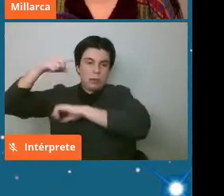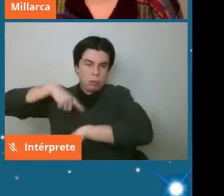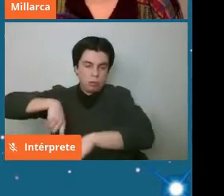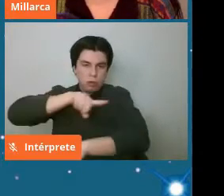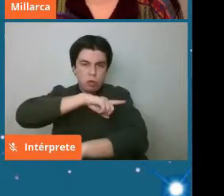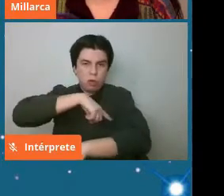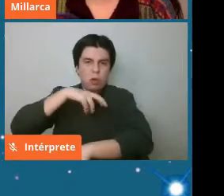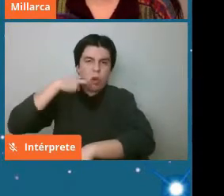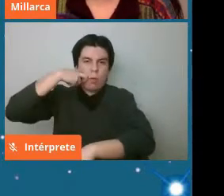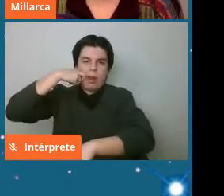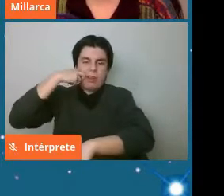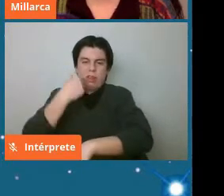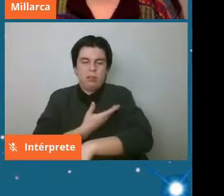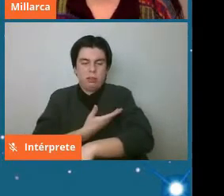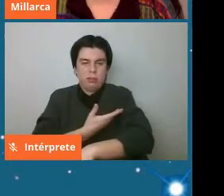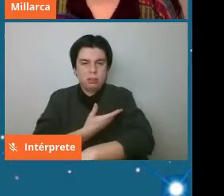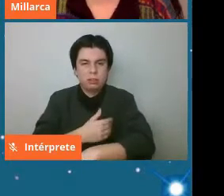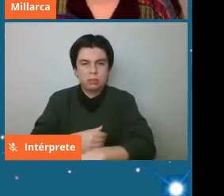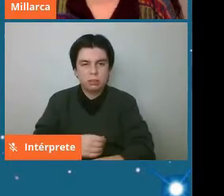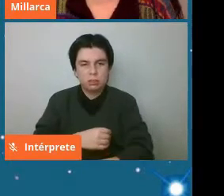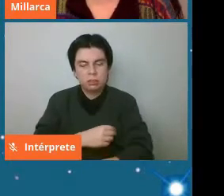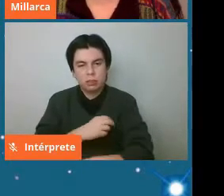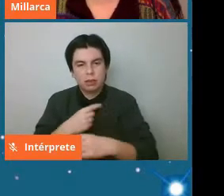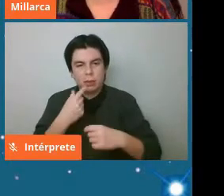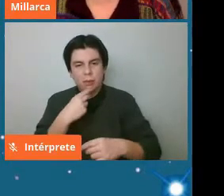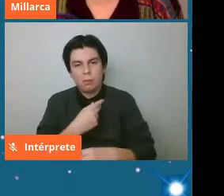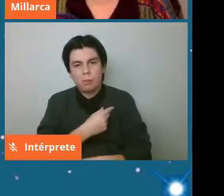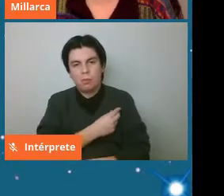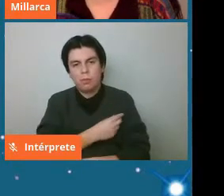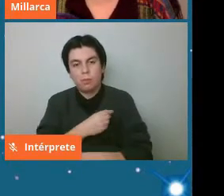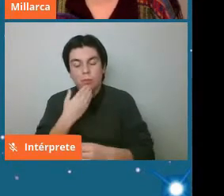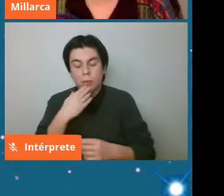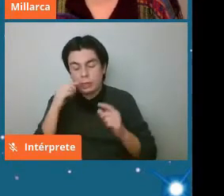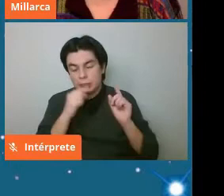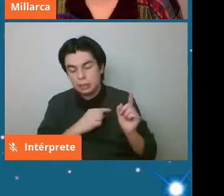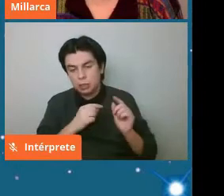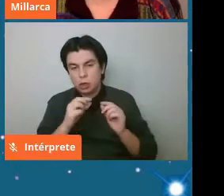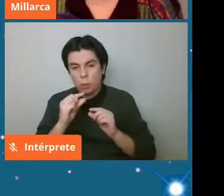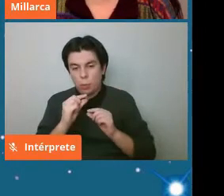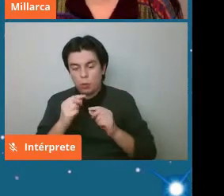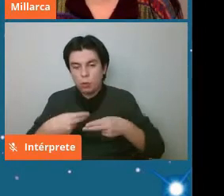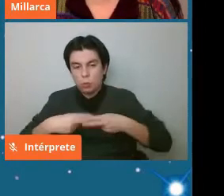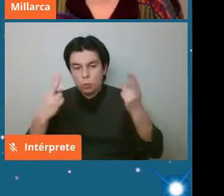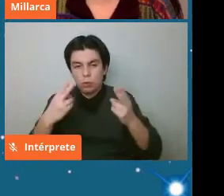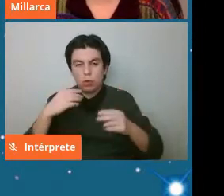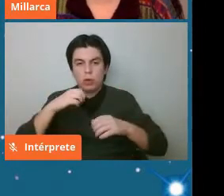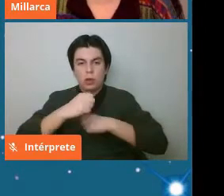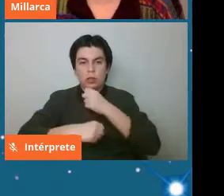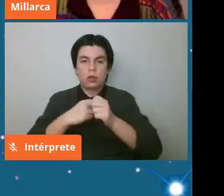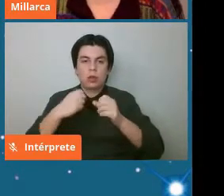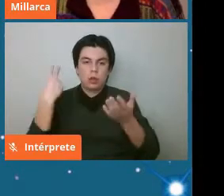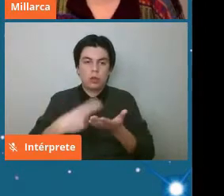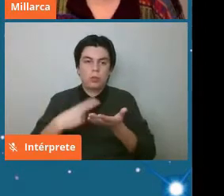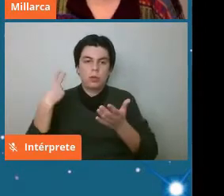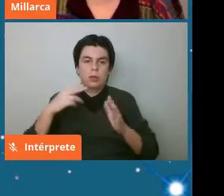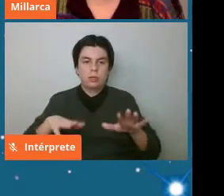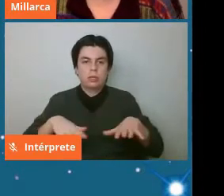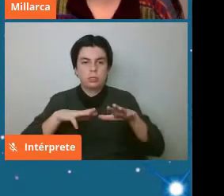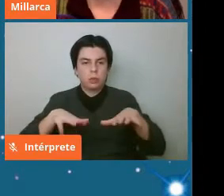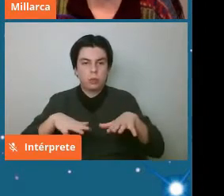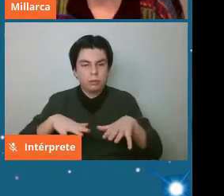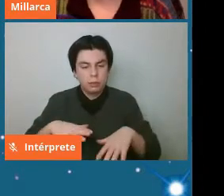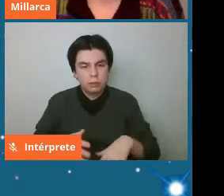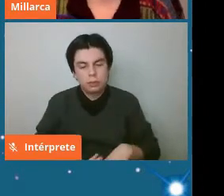acá también esto es algo que se publicó hace poquito el 2019 donde se